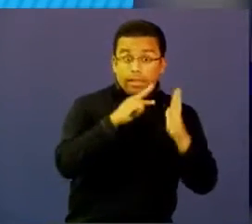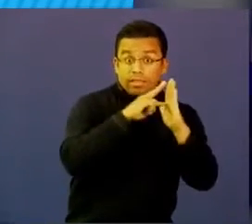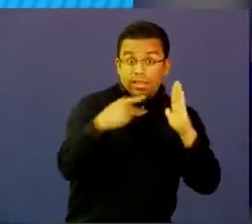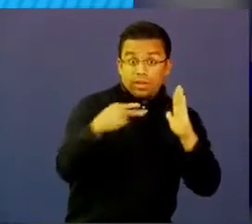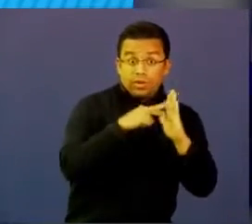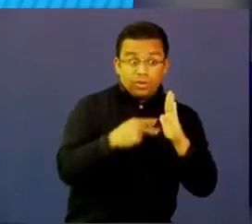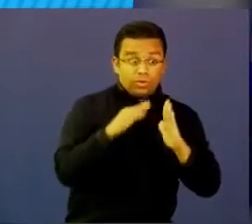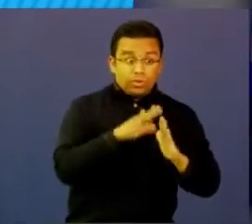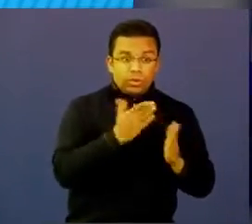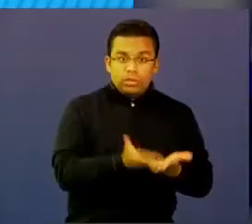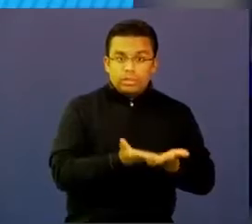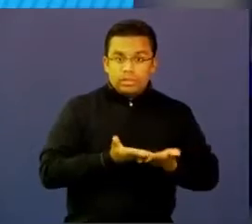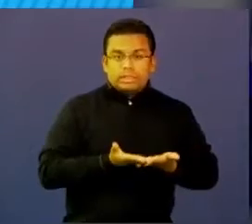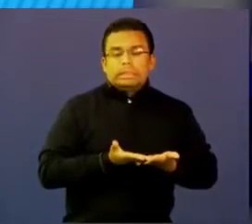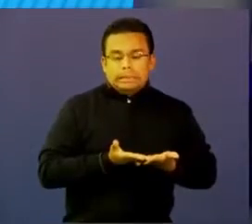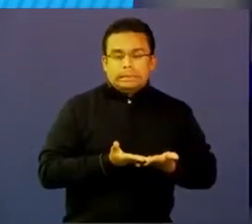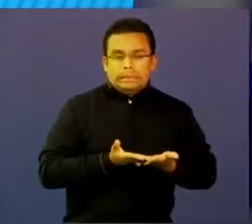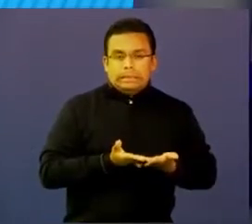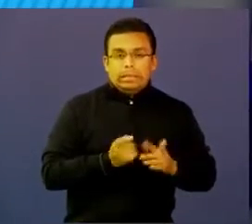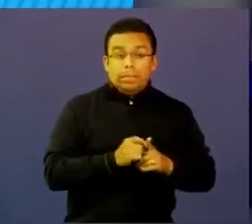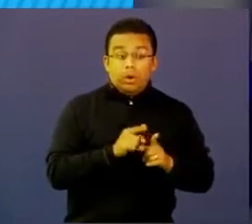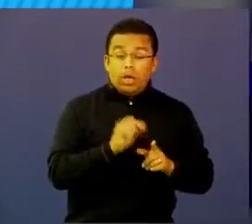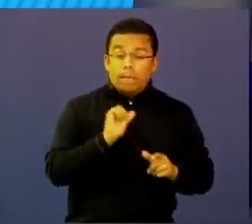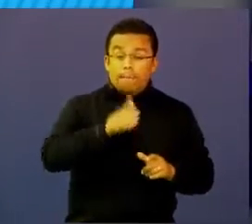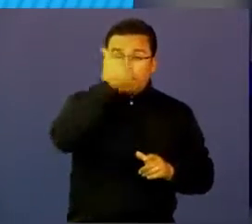procesos, pero no es algo fundamental.